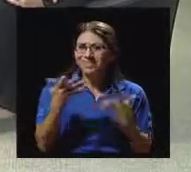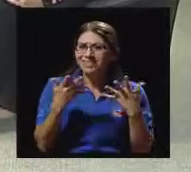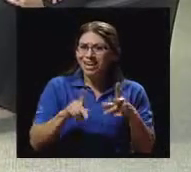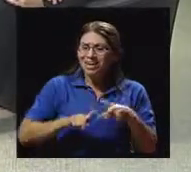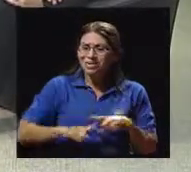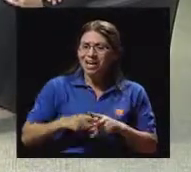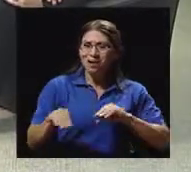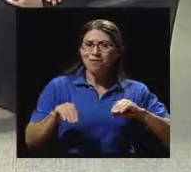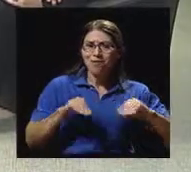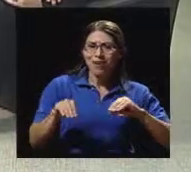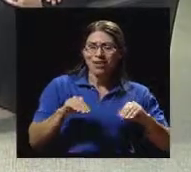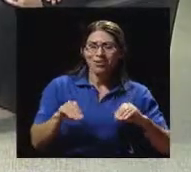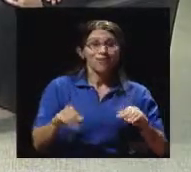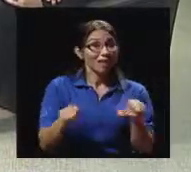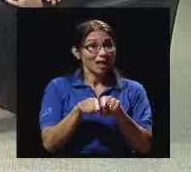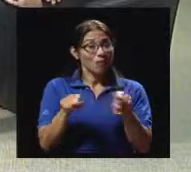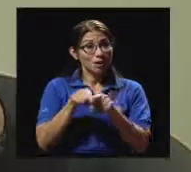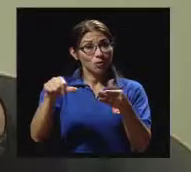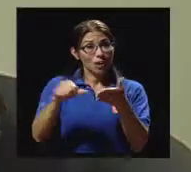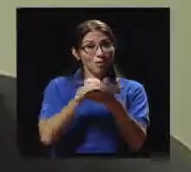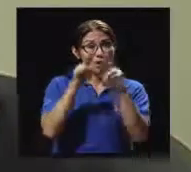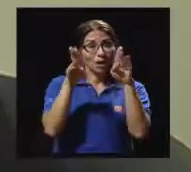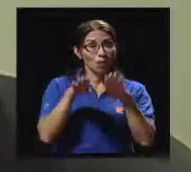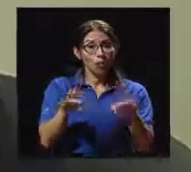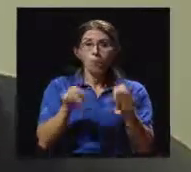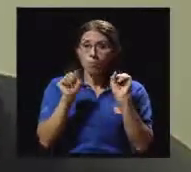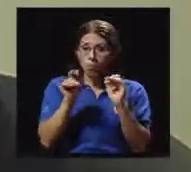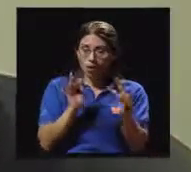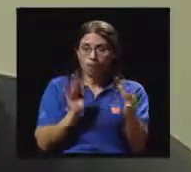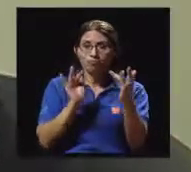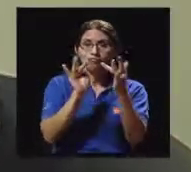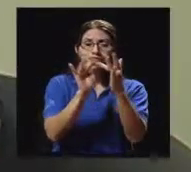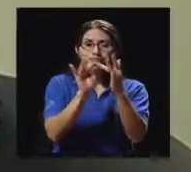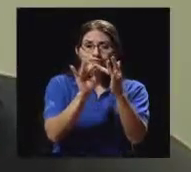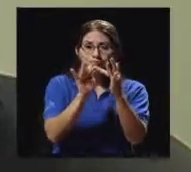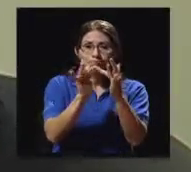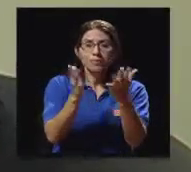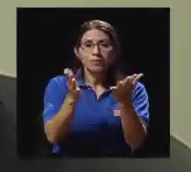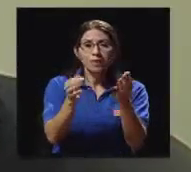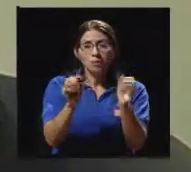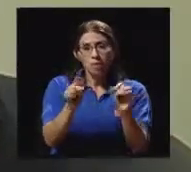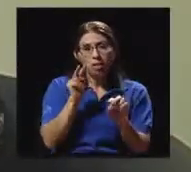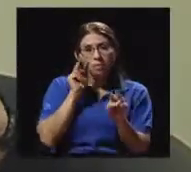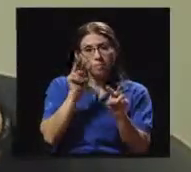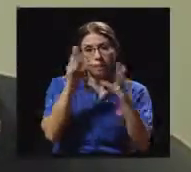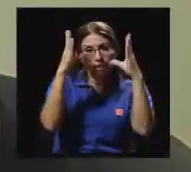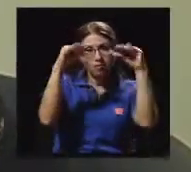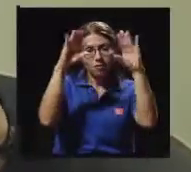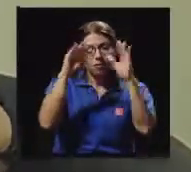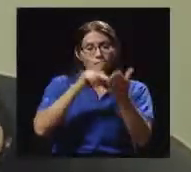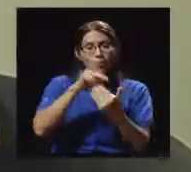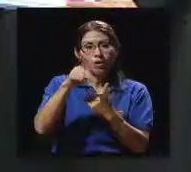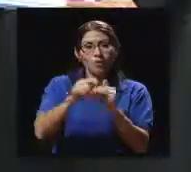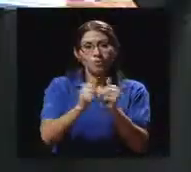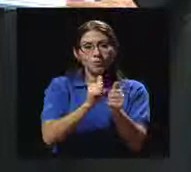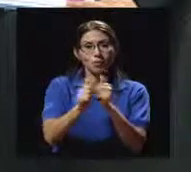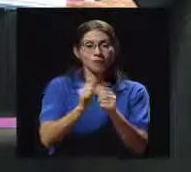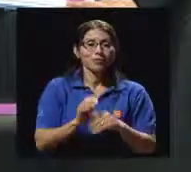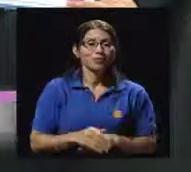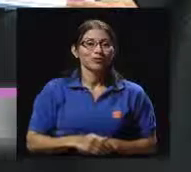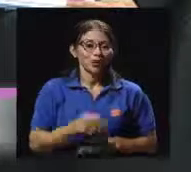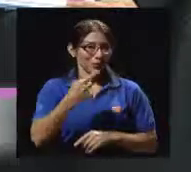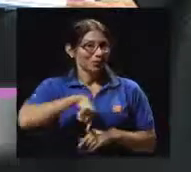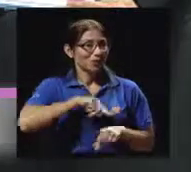Tenemos una página web también que pueden accesarla y ver este, de programas deportivos. Nosotros también,